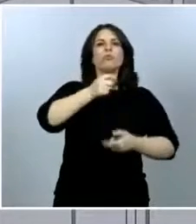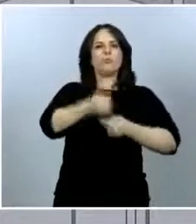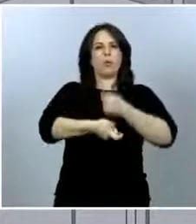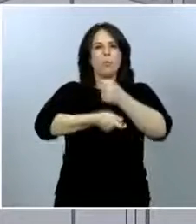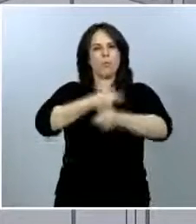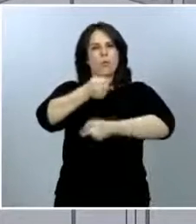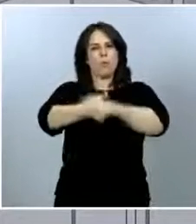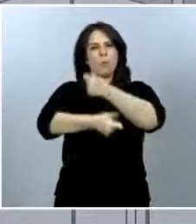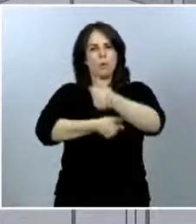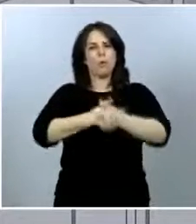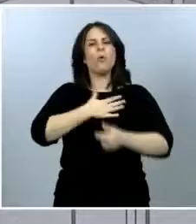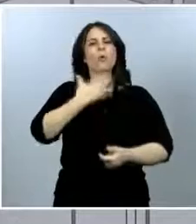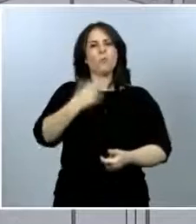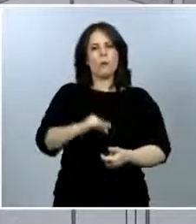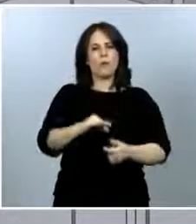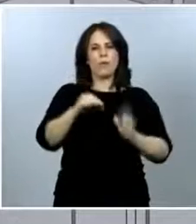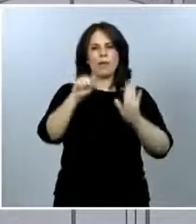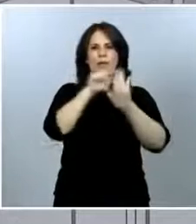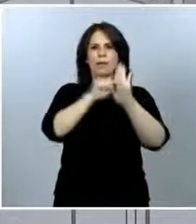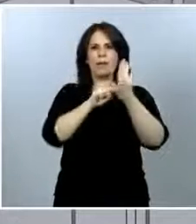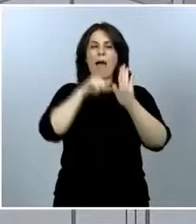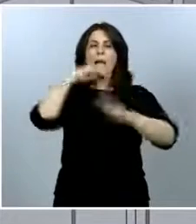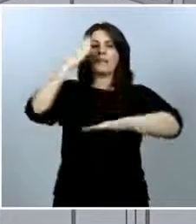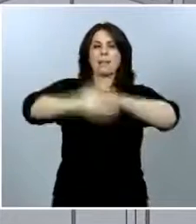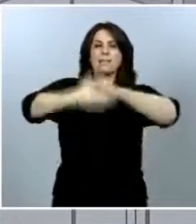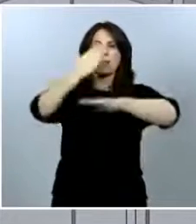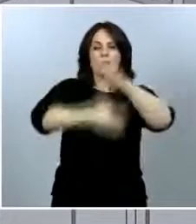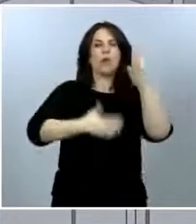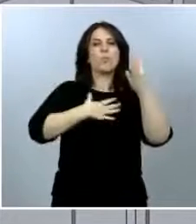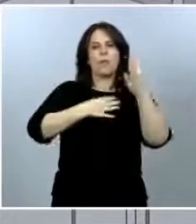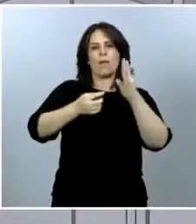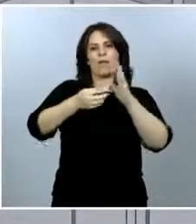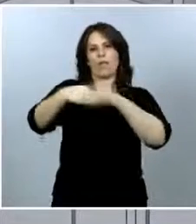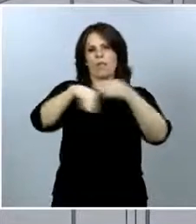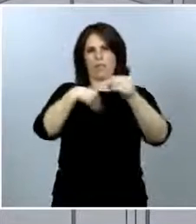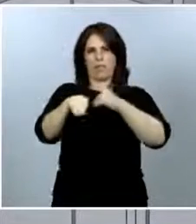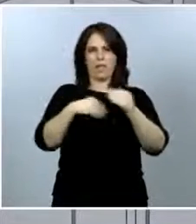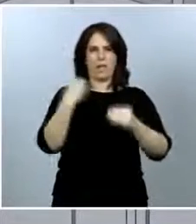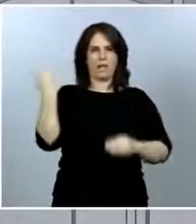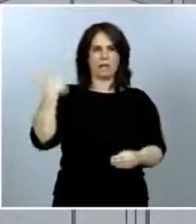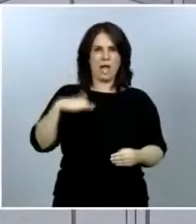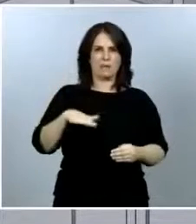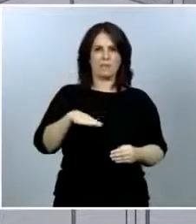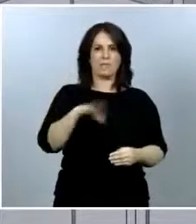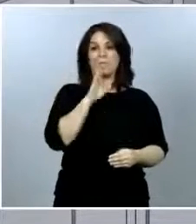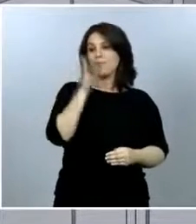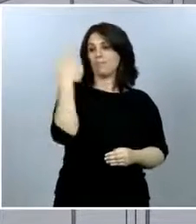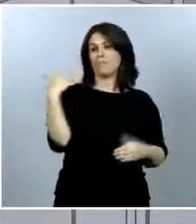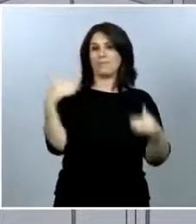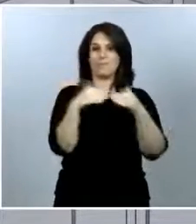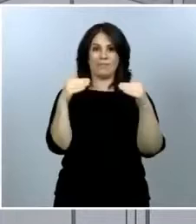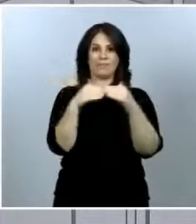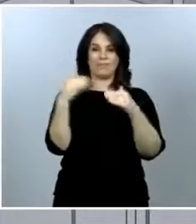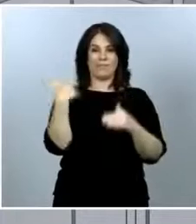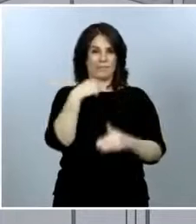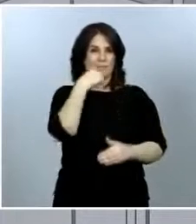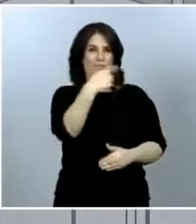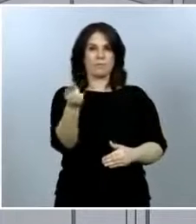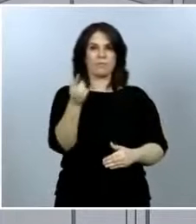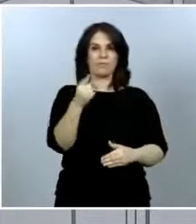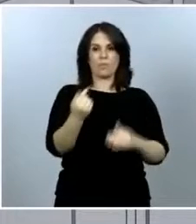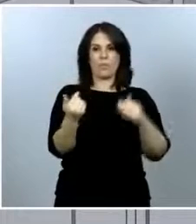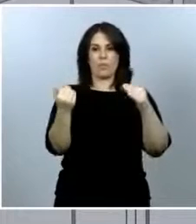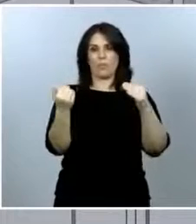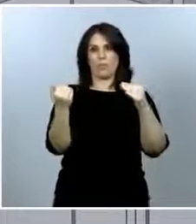abriendo las medidas de restricción que se habían implementado y, de hecho, como vieron el jueves pasado, hay ya varias comunidades autónomas que están pasando a las nuevas